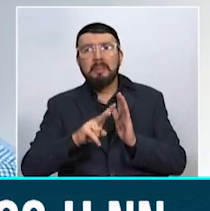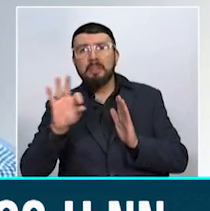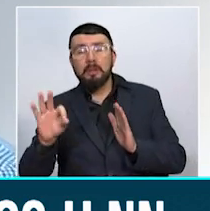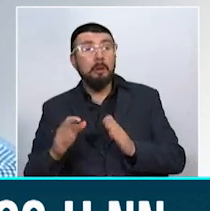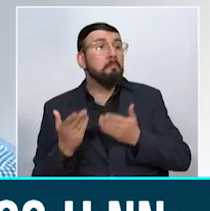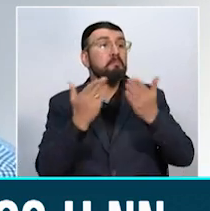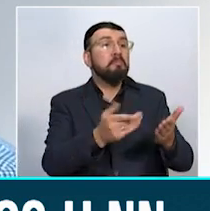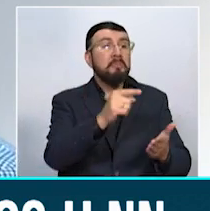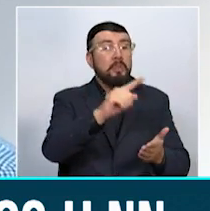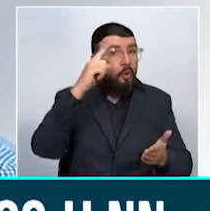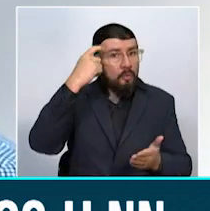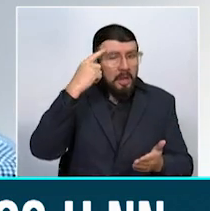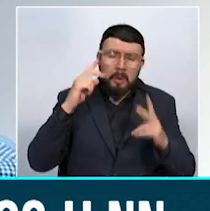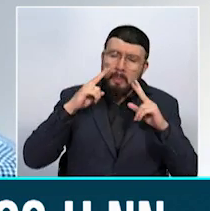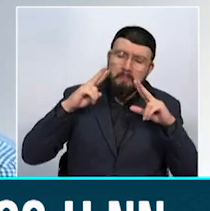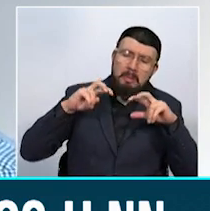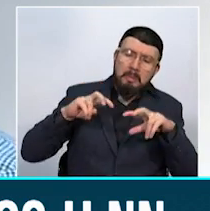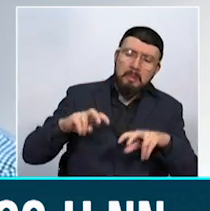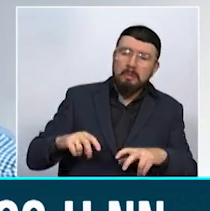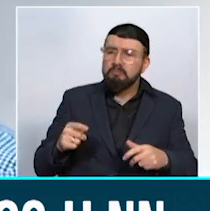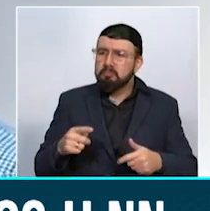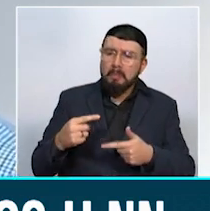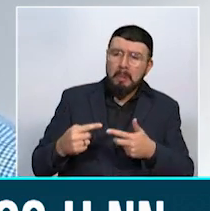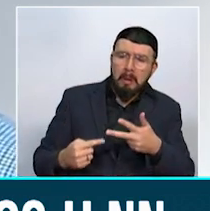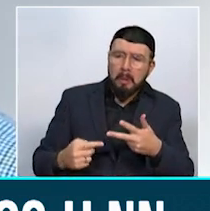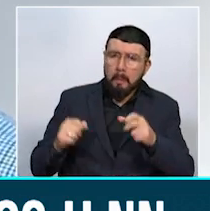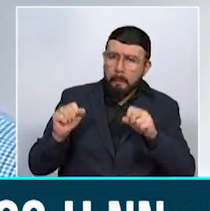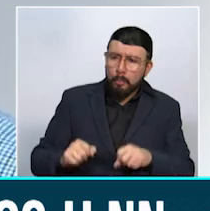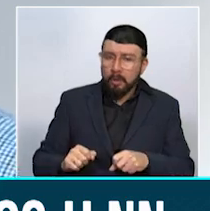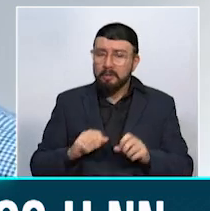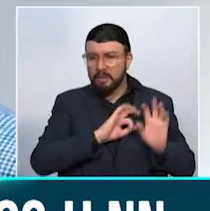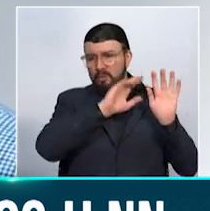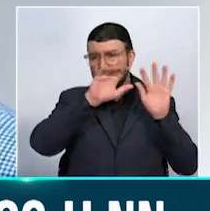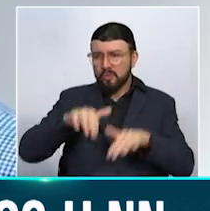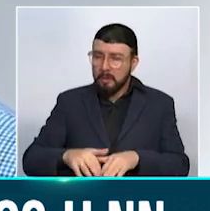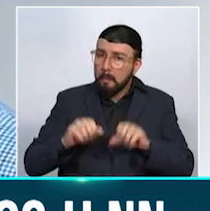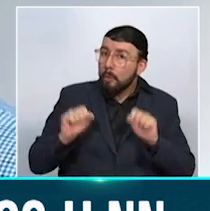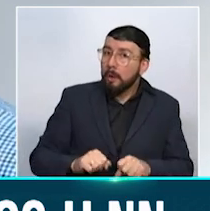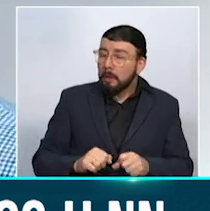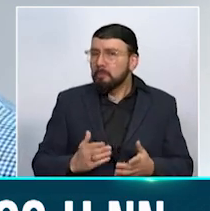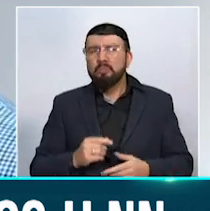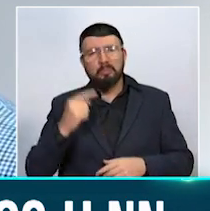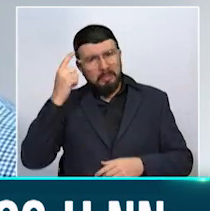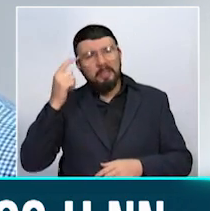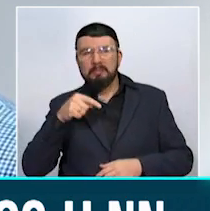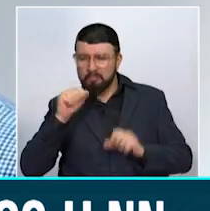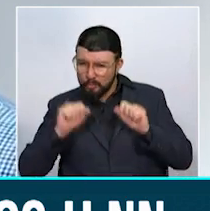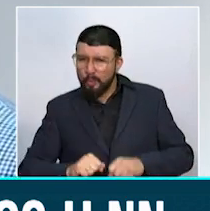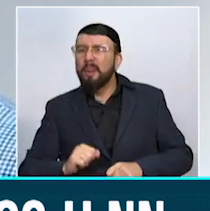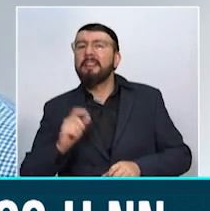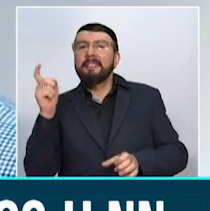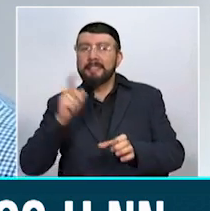condiciones objetivas que tenemos en todo sentido para hacer el escenario propicio para estos Juegos, va a tomar la determinación que esperamos de